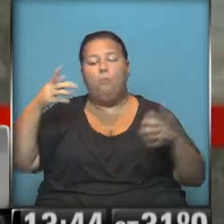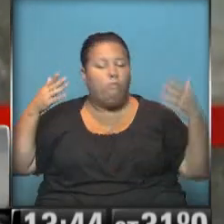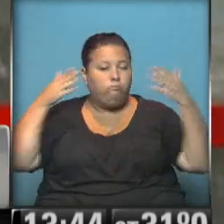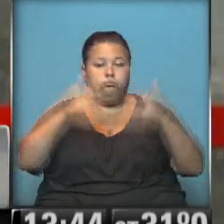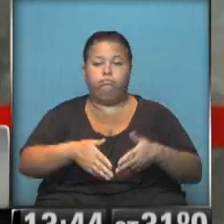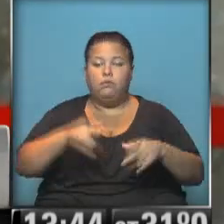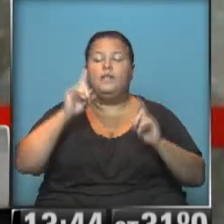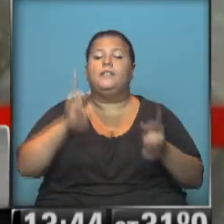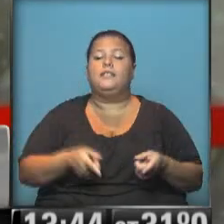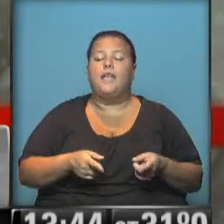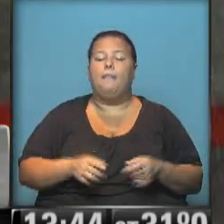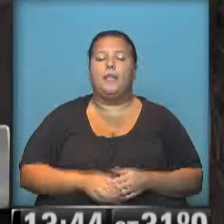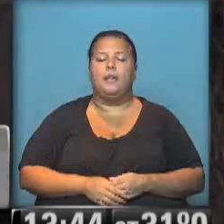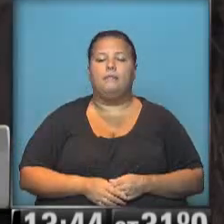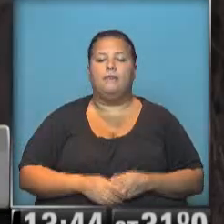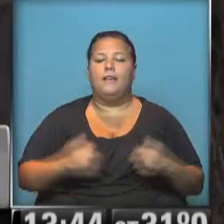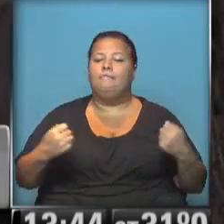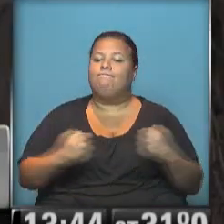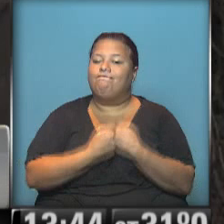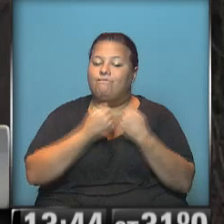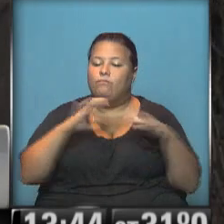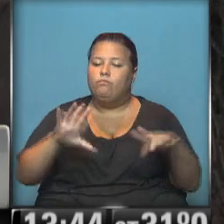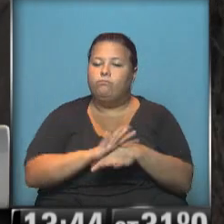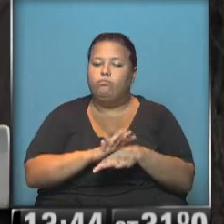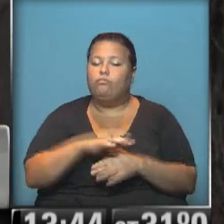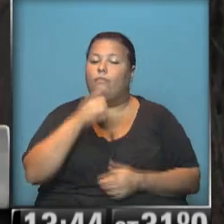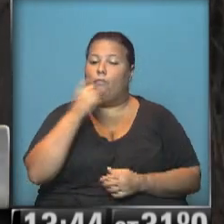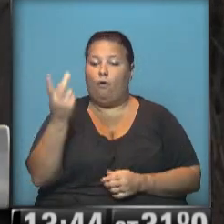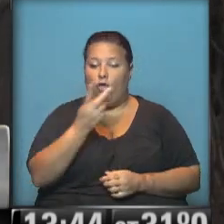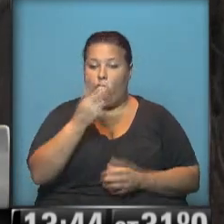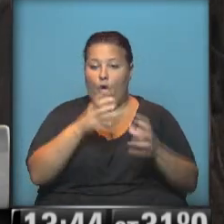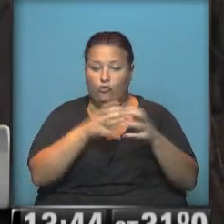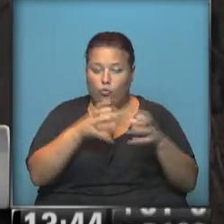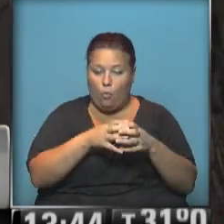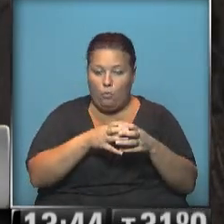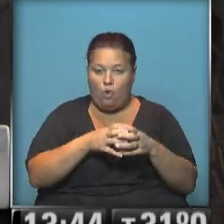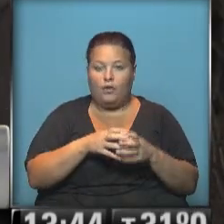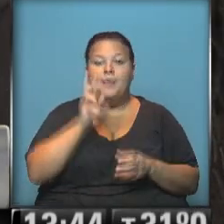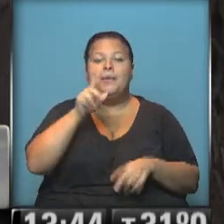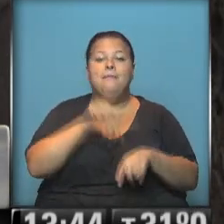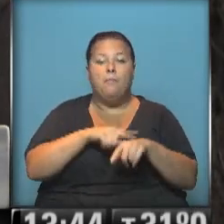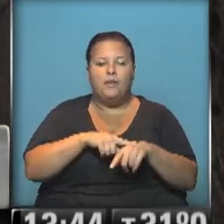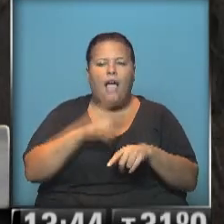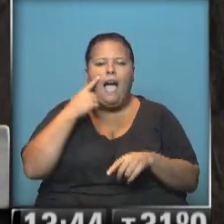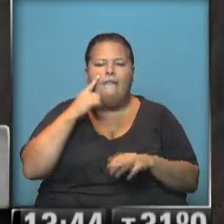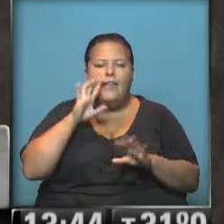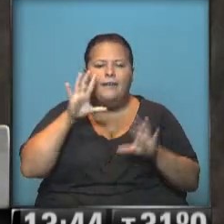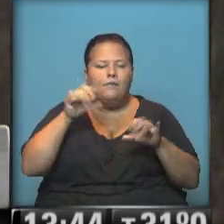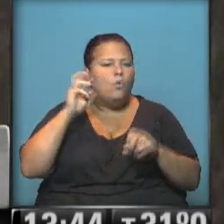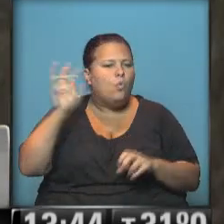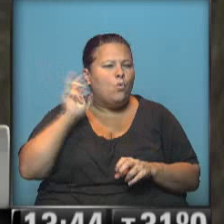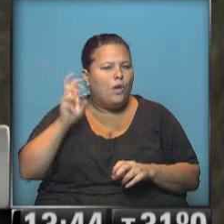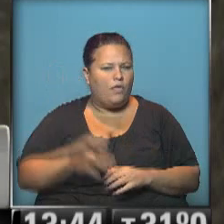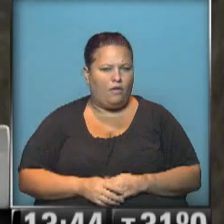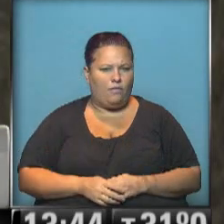que darían también coincidencia a que ambos grupos... Ahí vemos el momento del ataque. Vamos a ver si podemos captar el sonido.